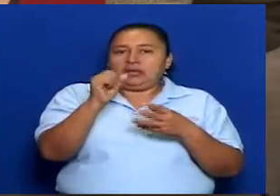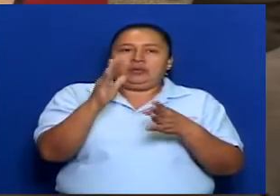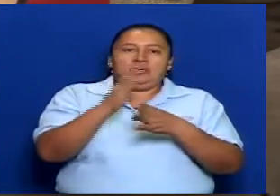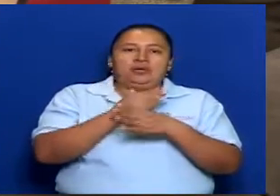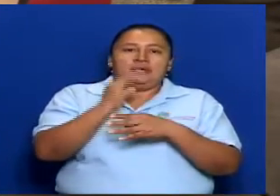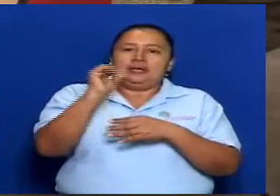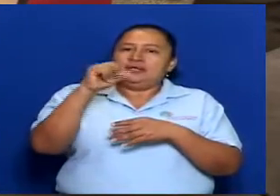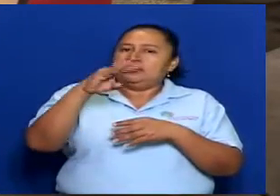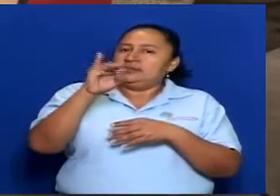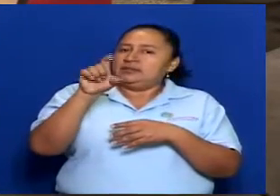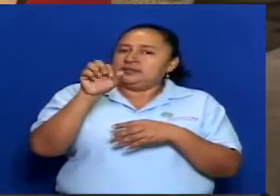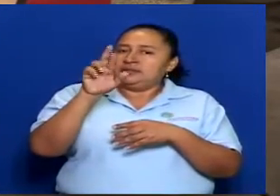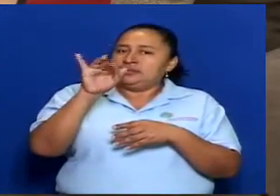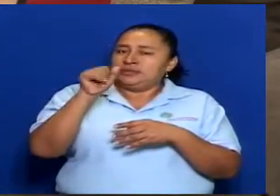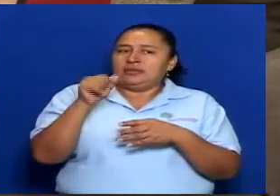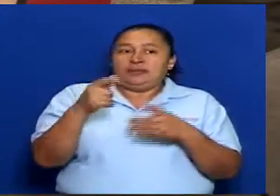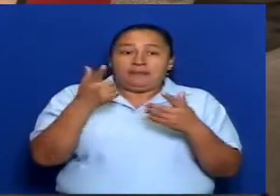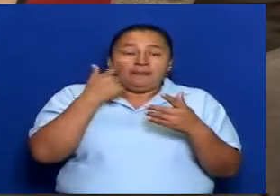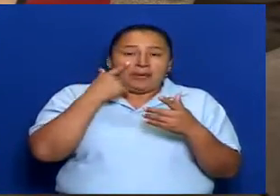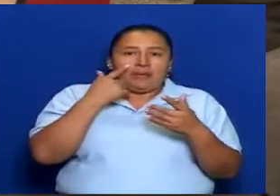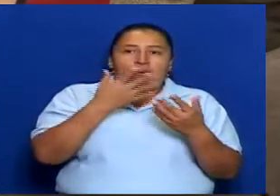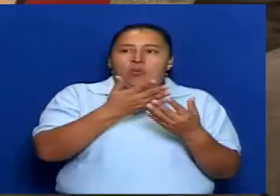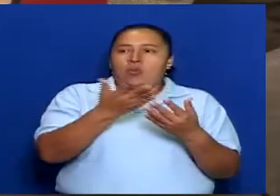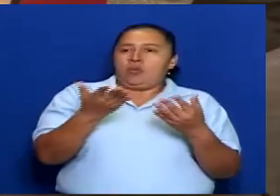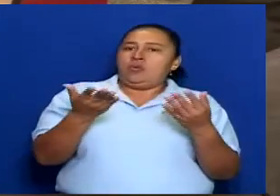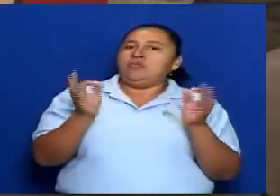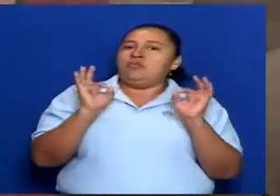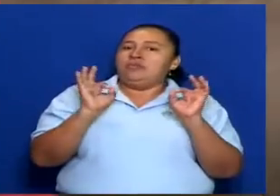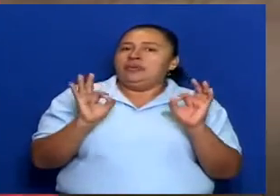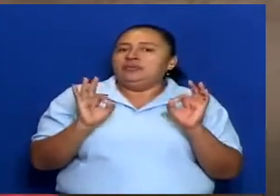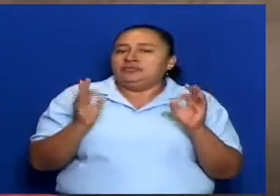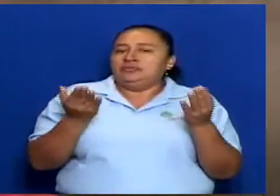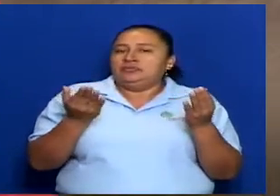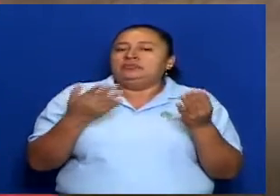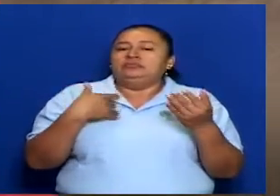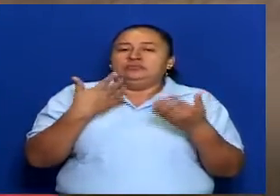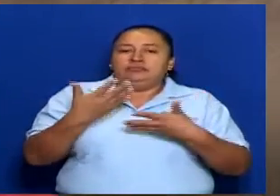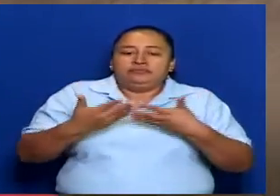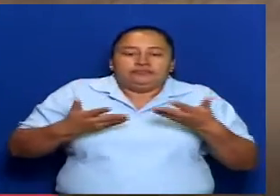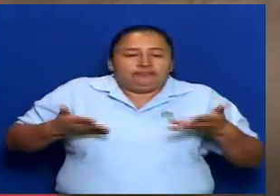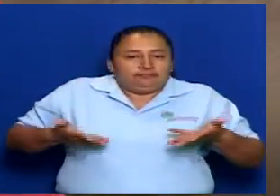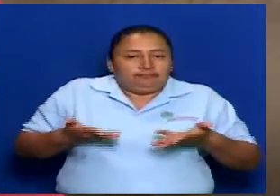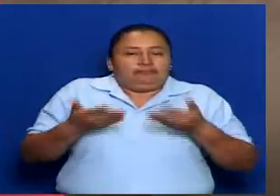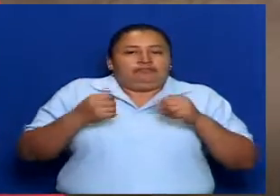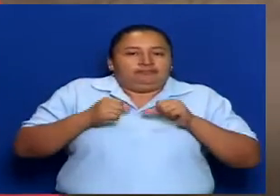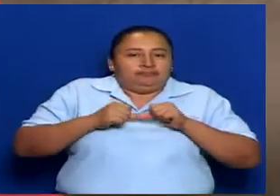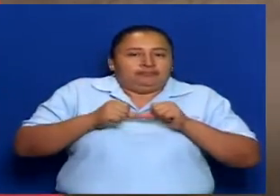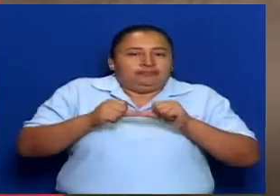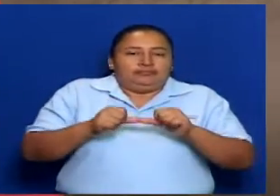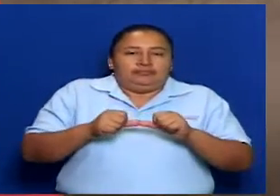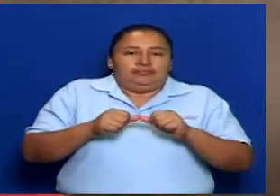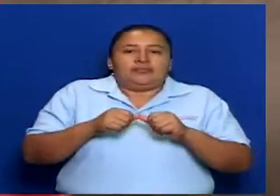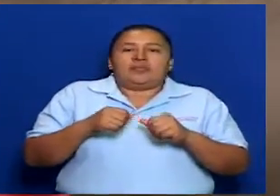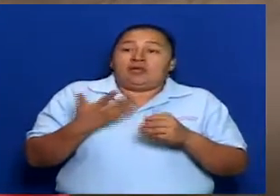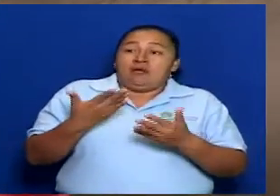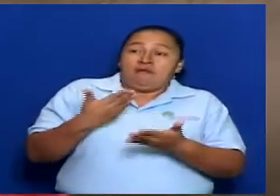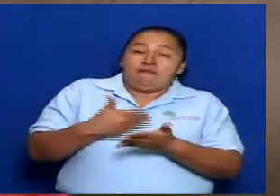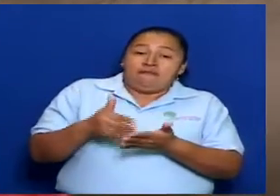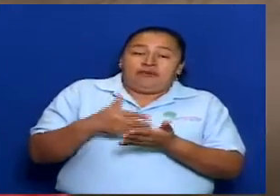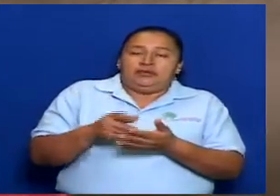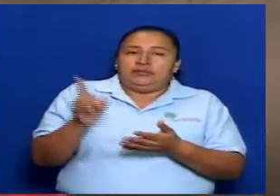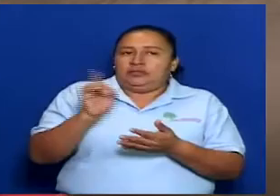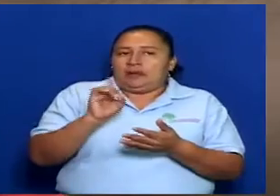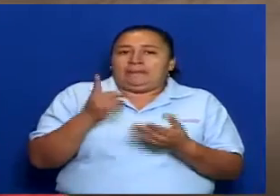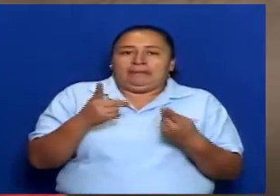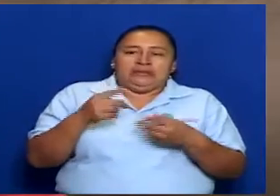Entonces miramos que estamos fuertes, que vamos para adelante y no creamos. fue fácil, tuvimos